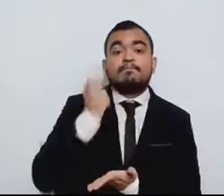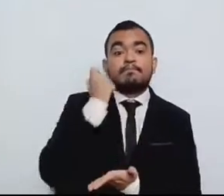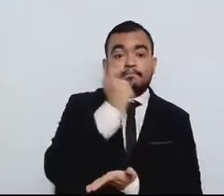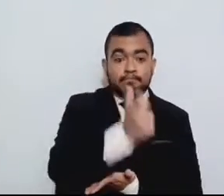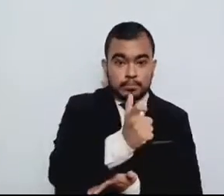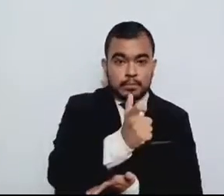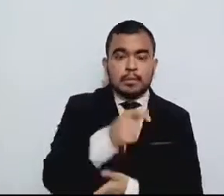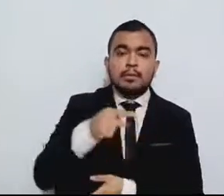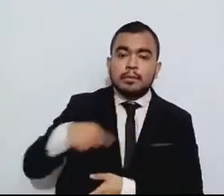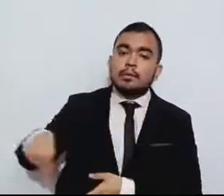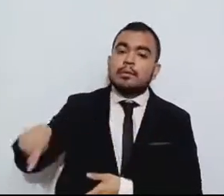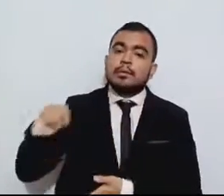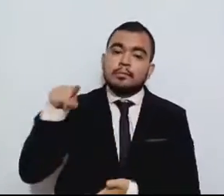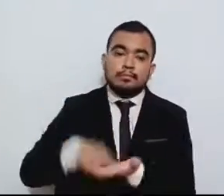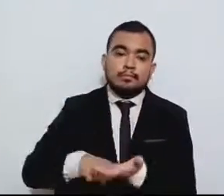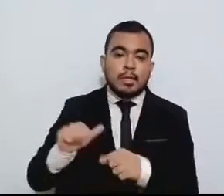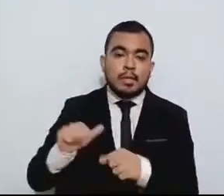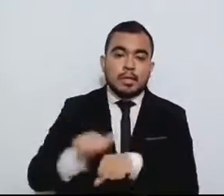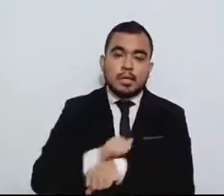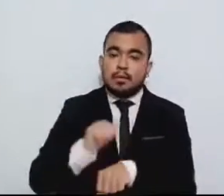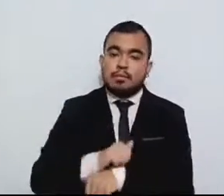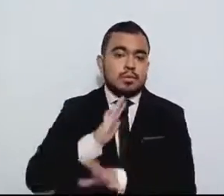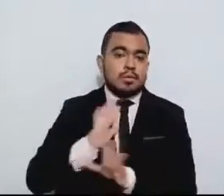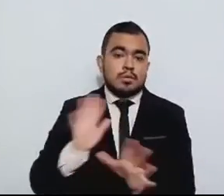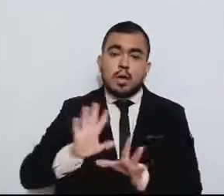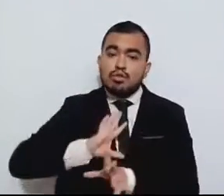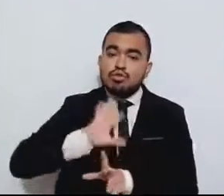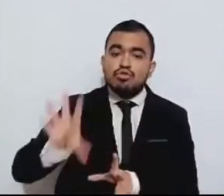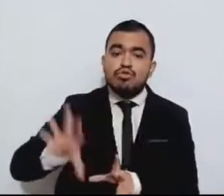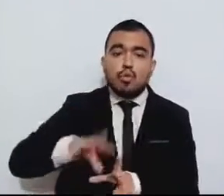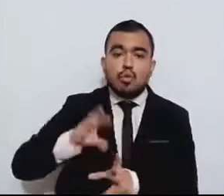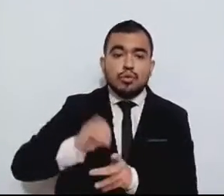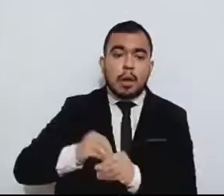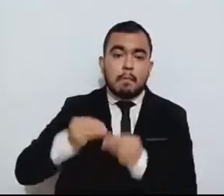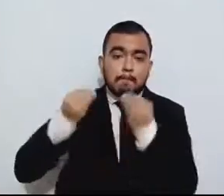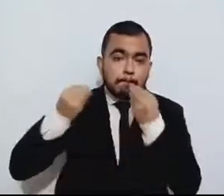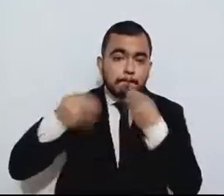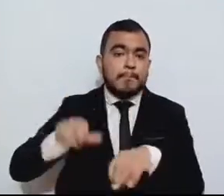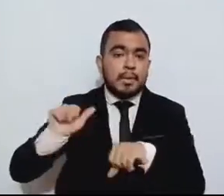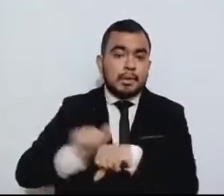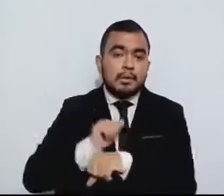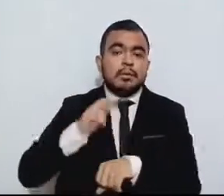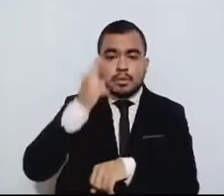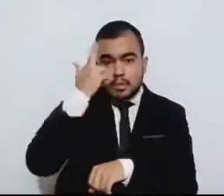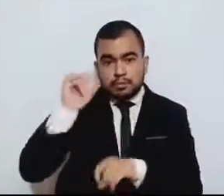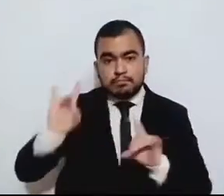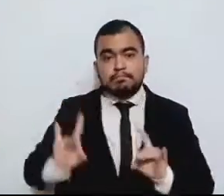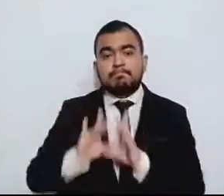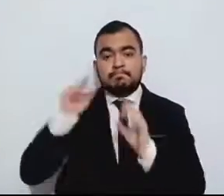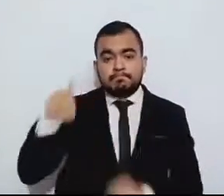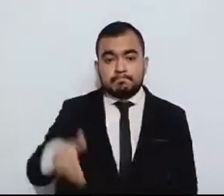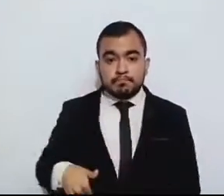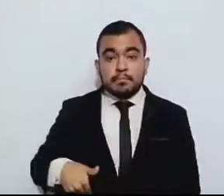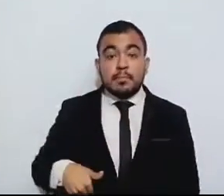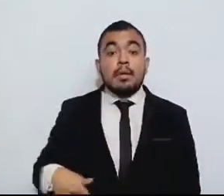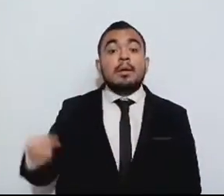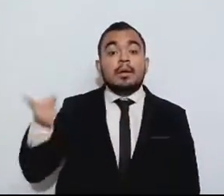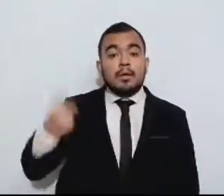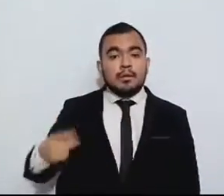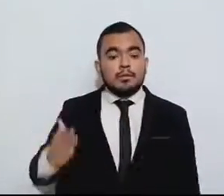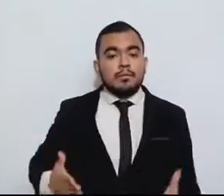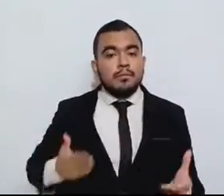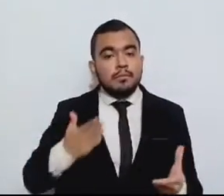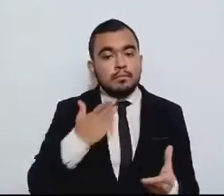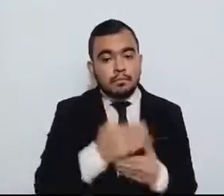pérdida total a causa de siniestro. Y en el mejor de los casos, acuden a módulos o centros de servicios